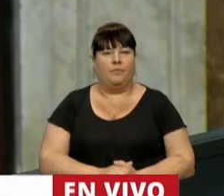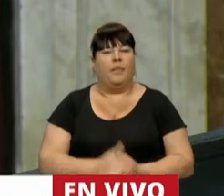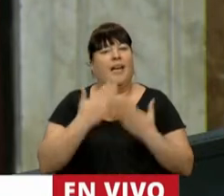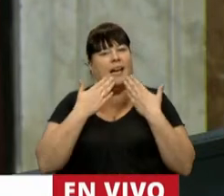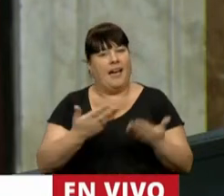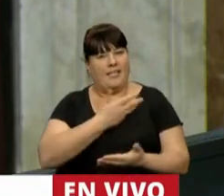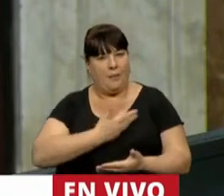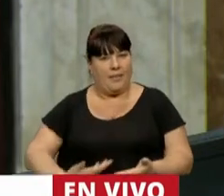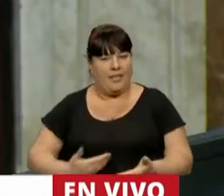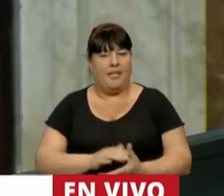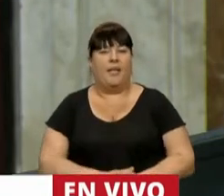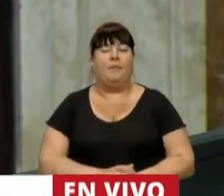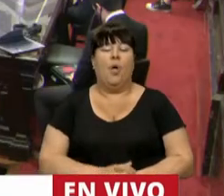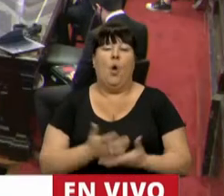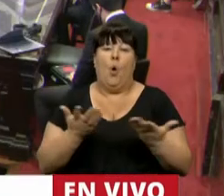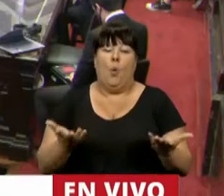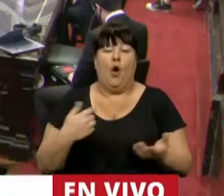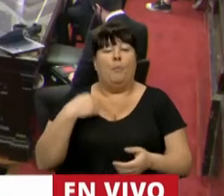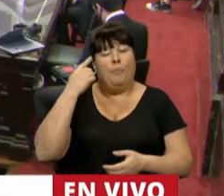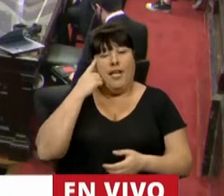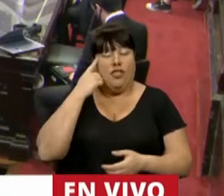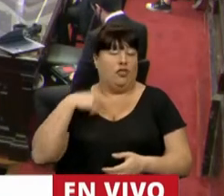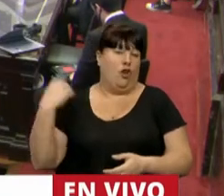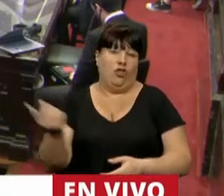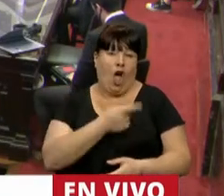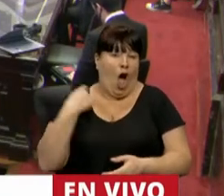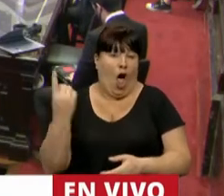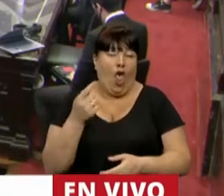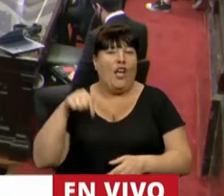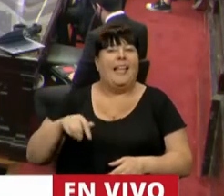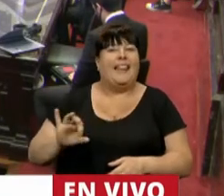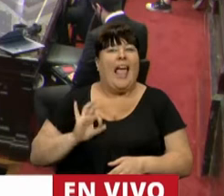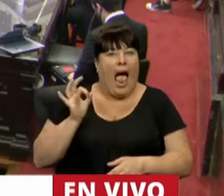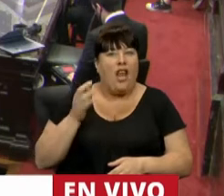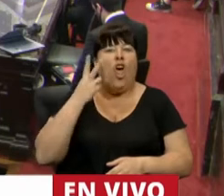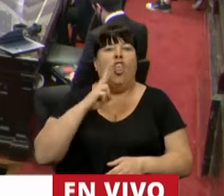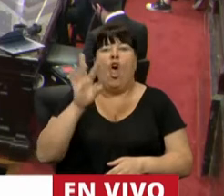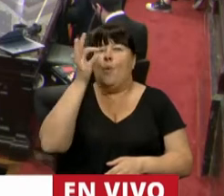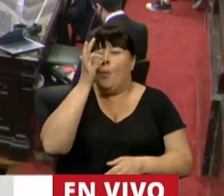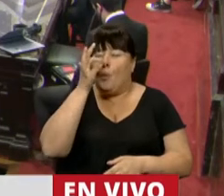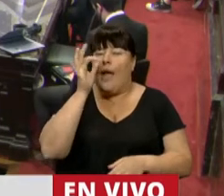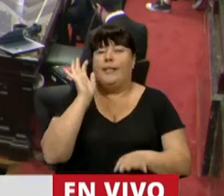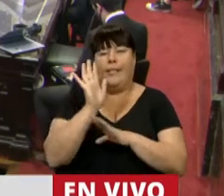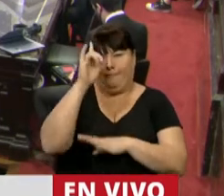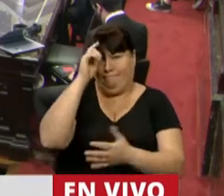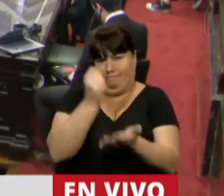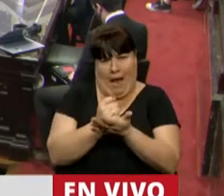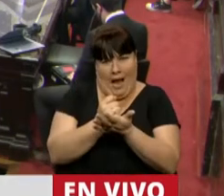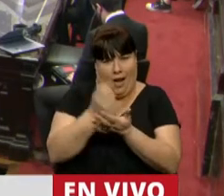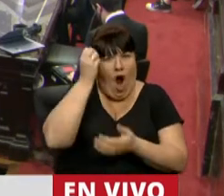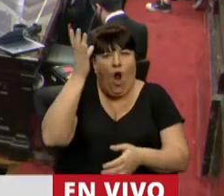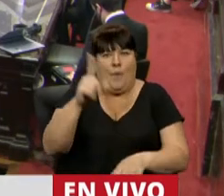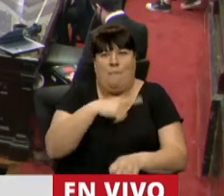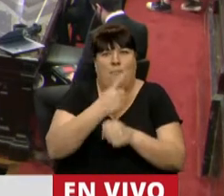Gracias, Presidente. Bueno, creo que para todos este año 2020 va a ser inolvidable